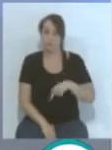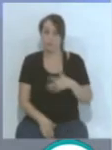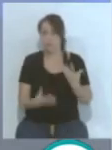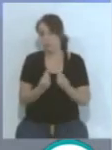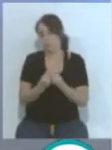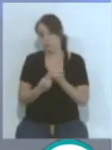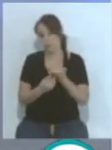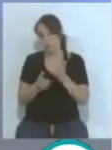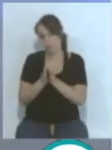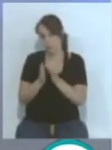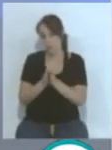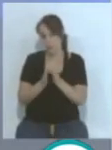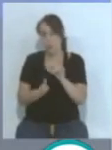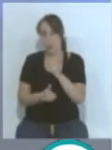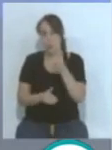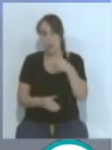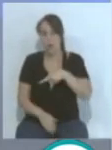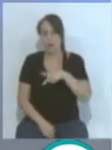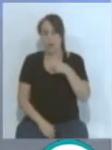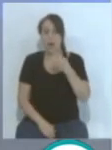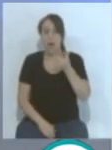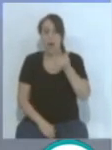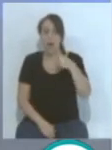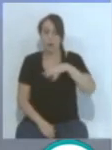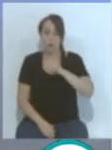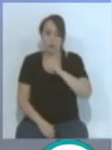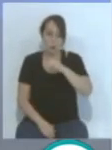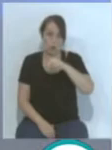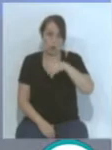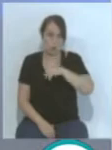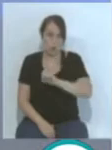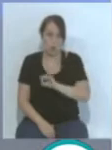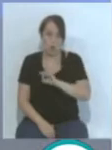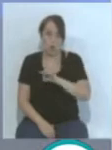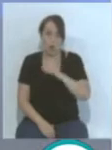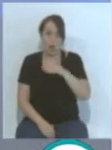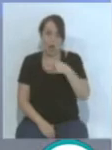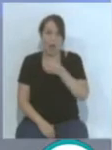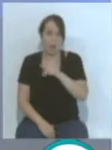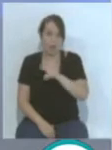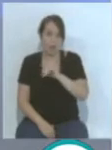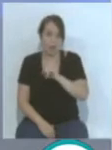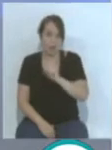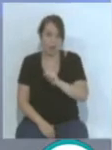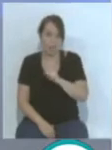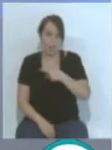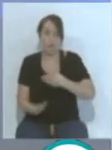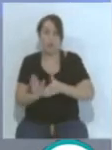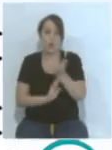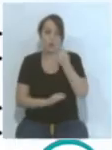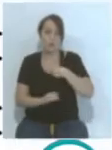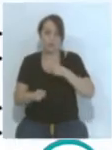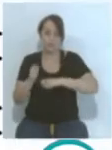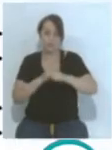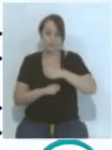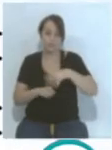Juan Antonio García, el papi. Él es presidente de la Federación de Peñas Cadistas. ¿Cómo estás? Muy buenas noches.